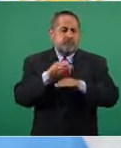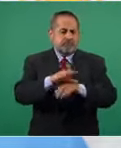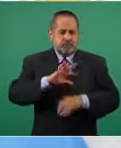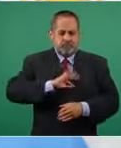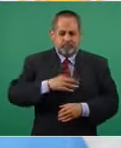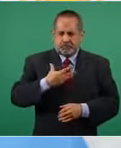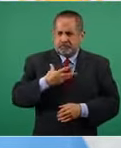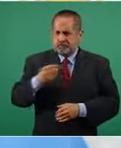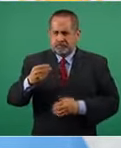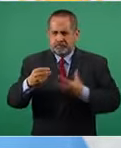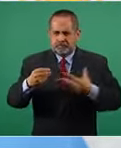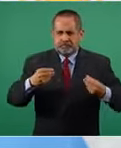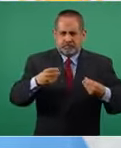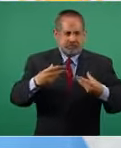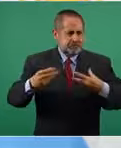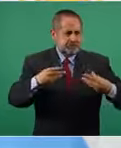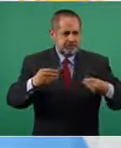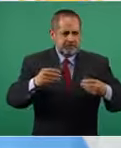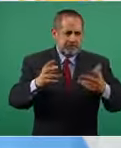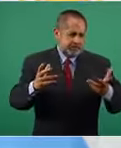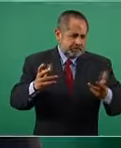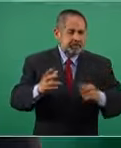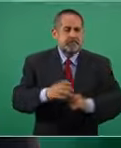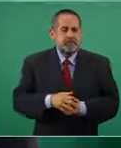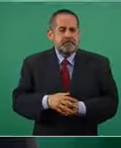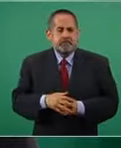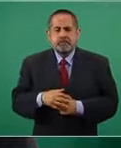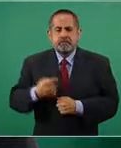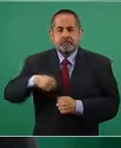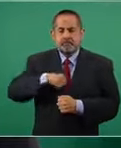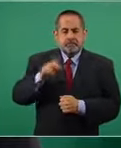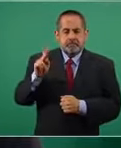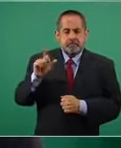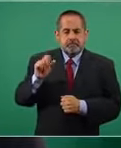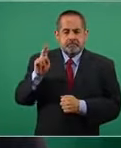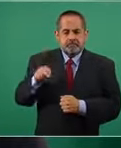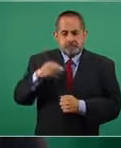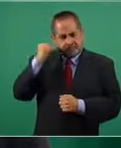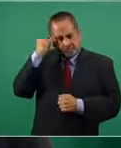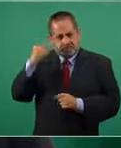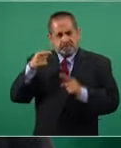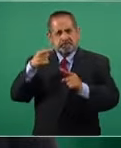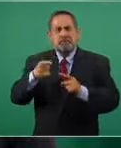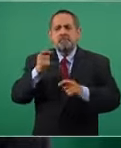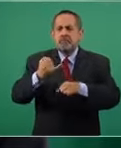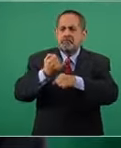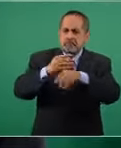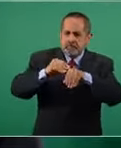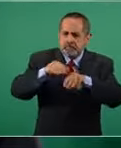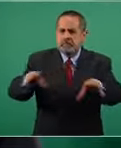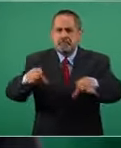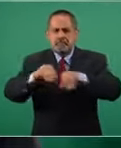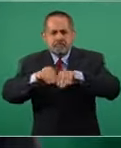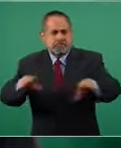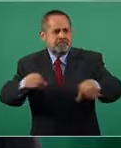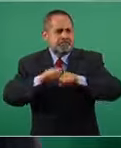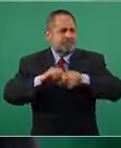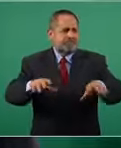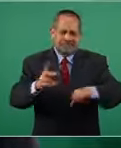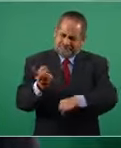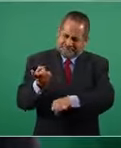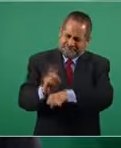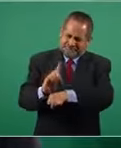nuestra estrategia fue informar diario